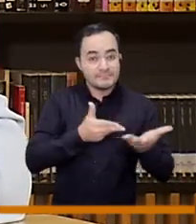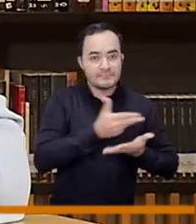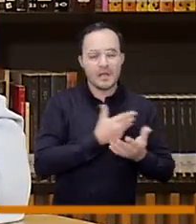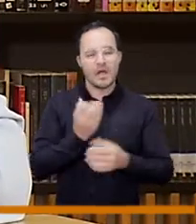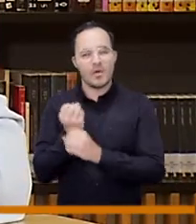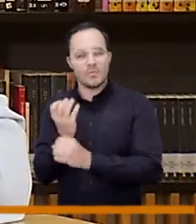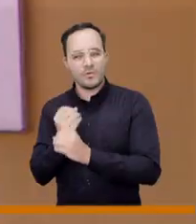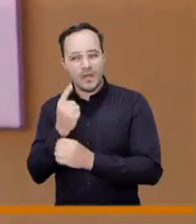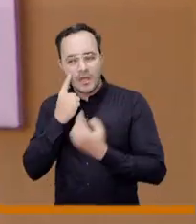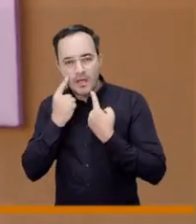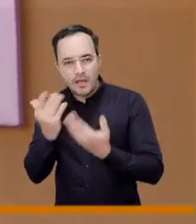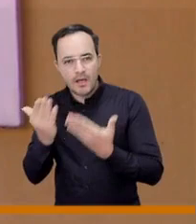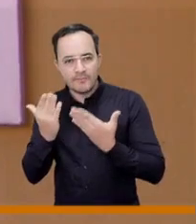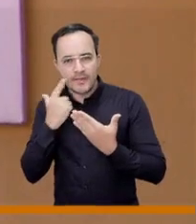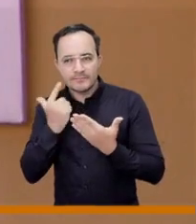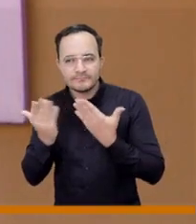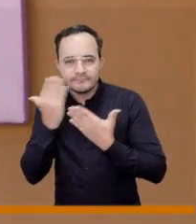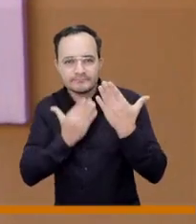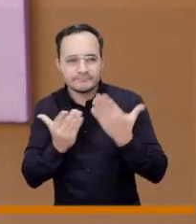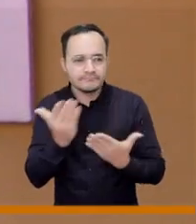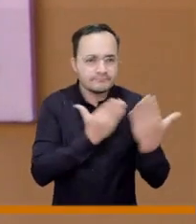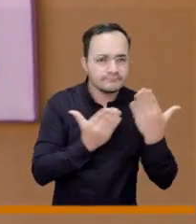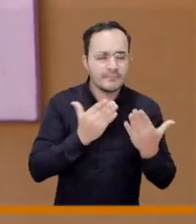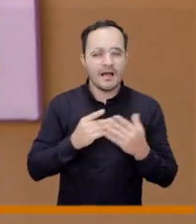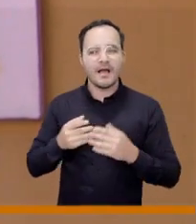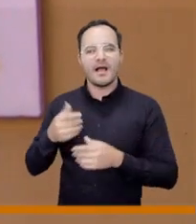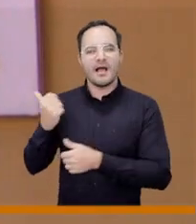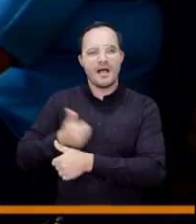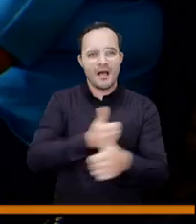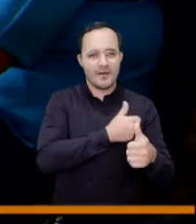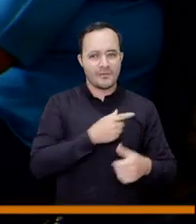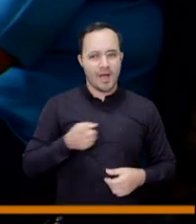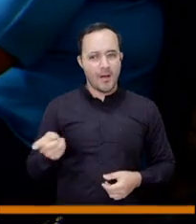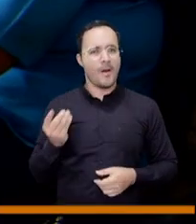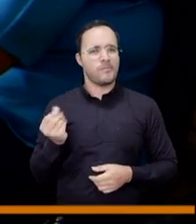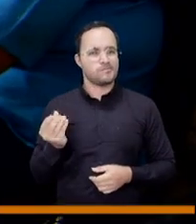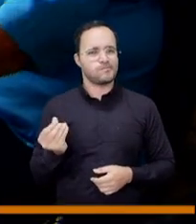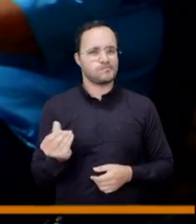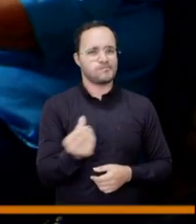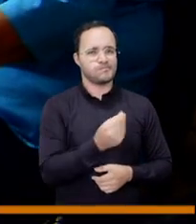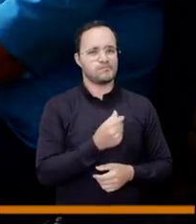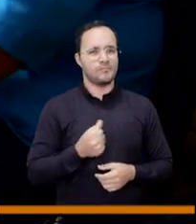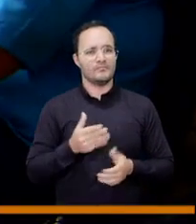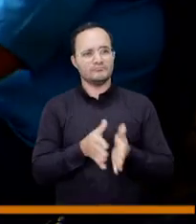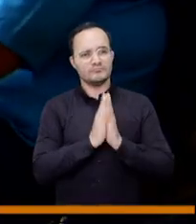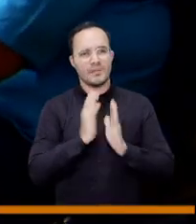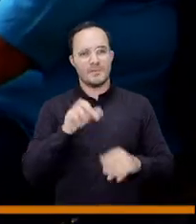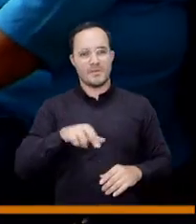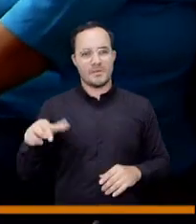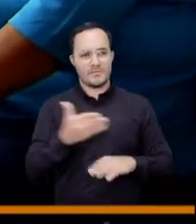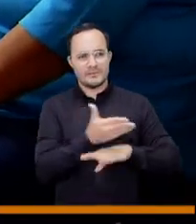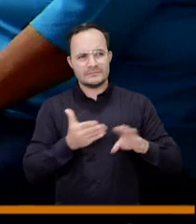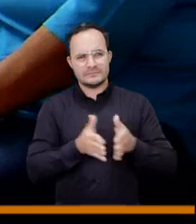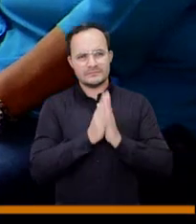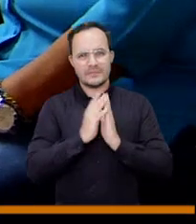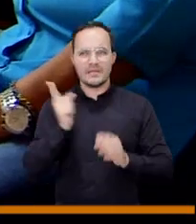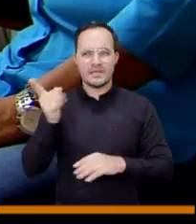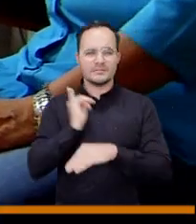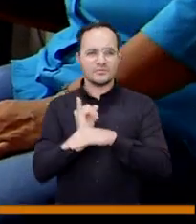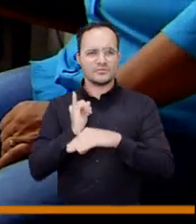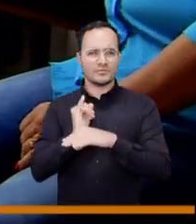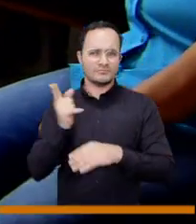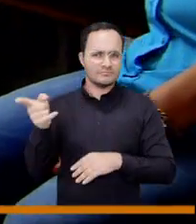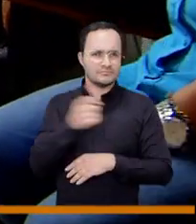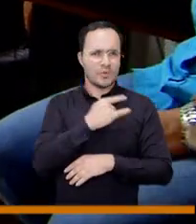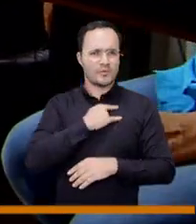las comunas en varias que revisamos encontramos también dinero que se está pidiendo por presupuesto participativo para estas